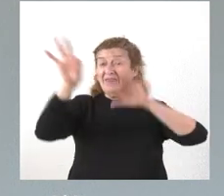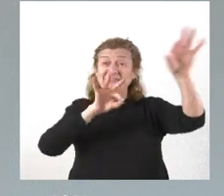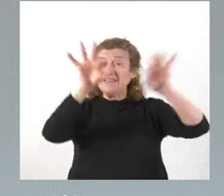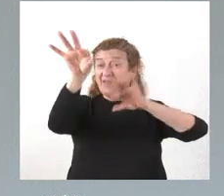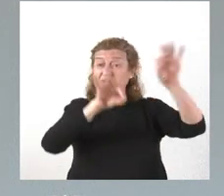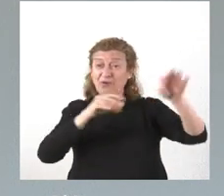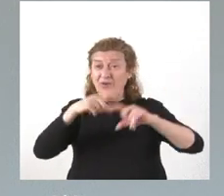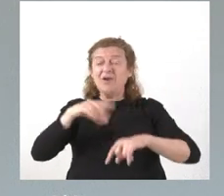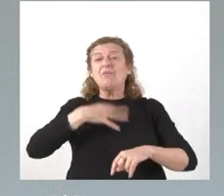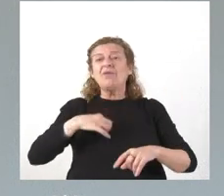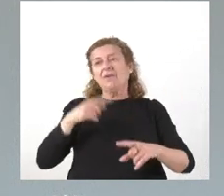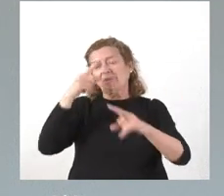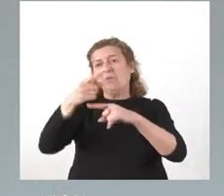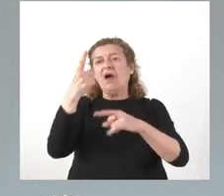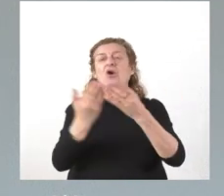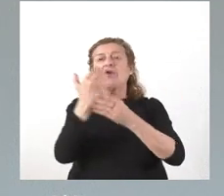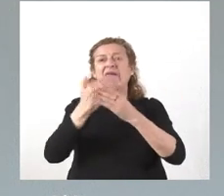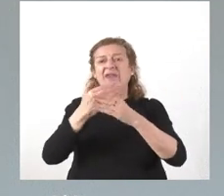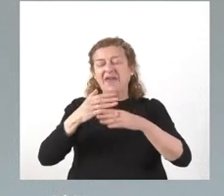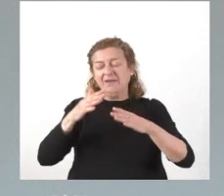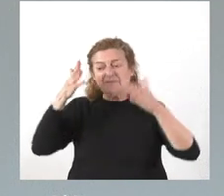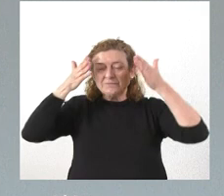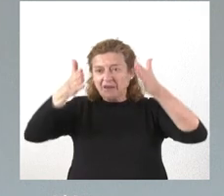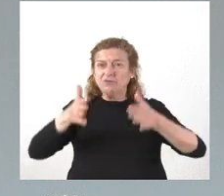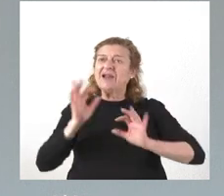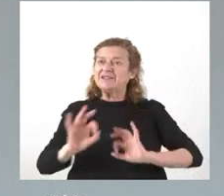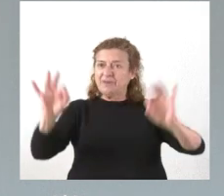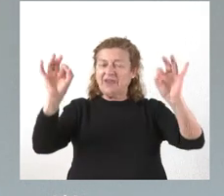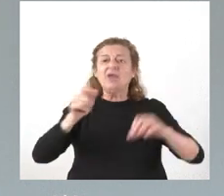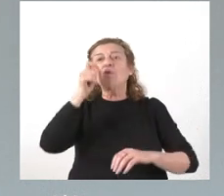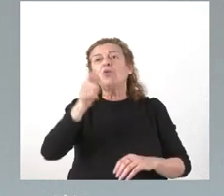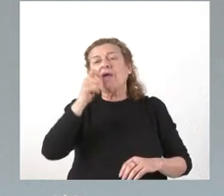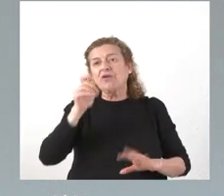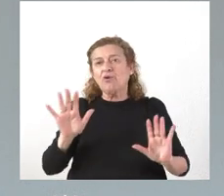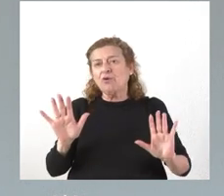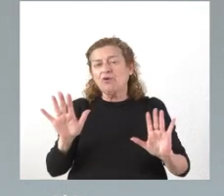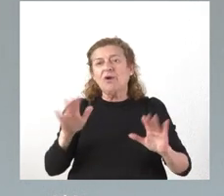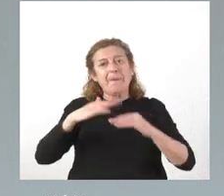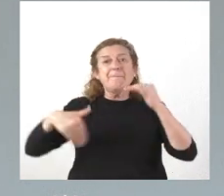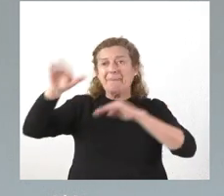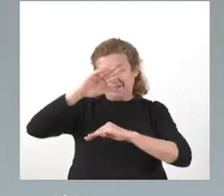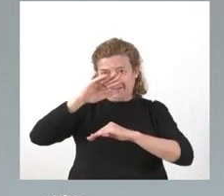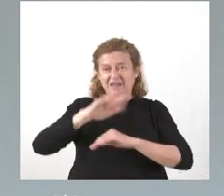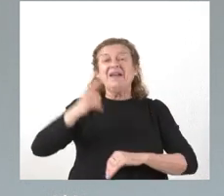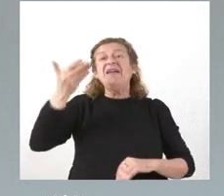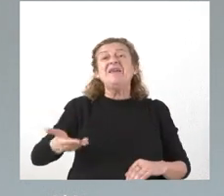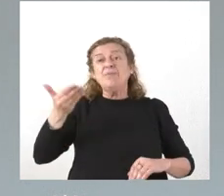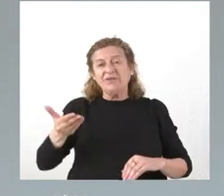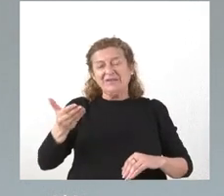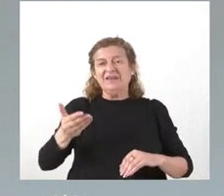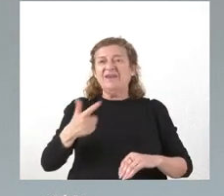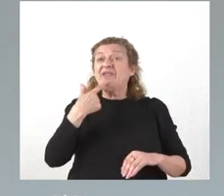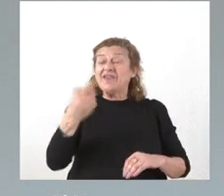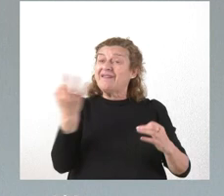una jornada de dedicación especial de una duración superior. Importante recalcar